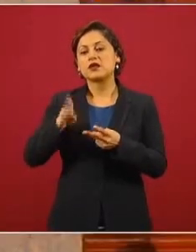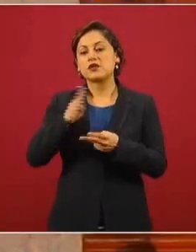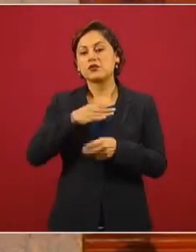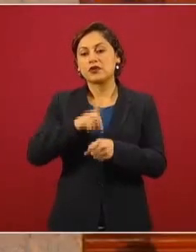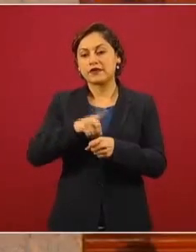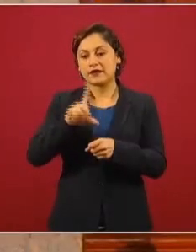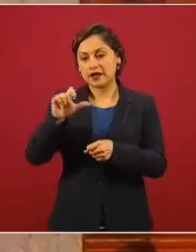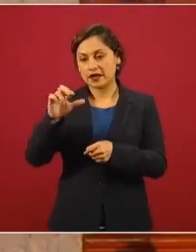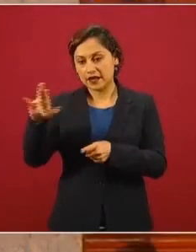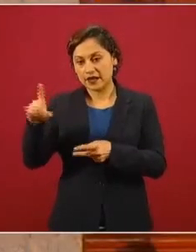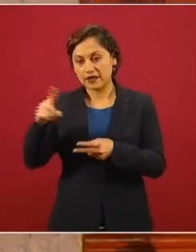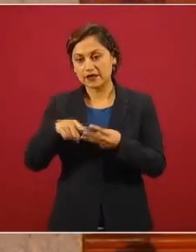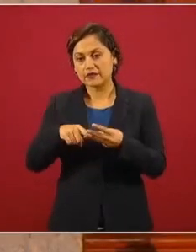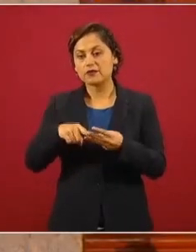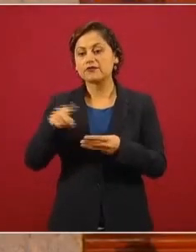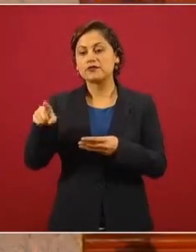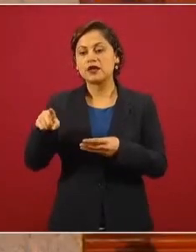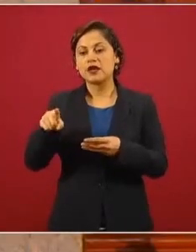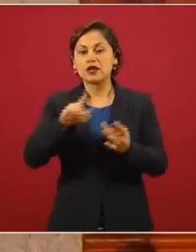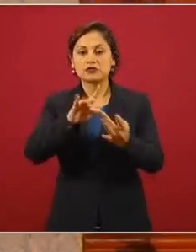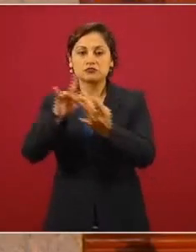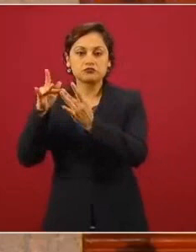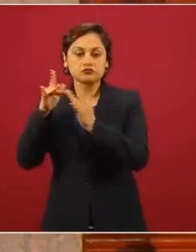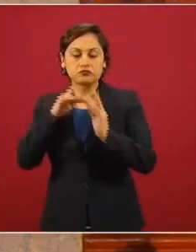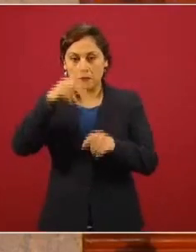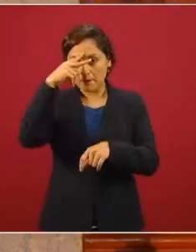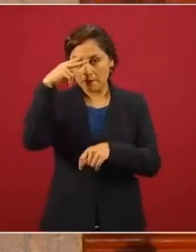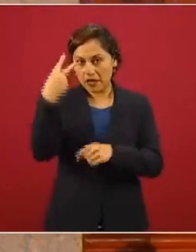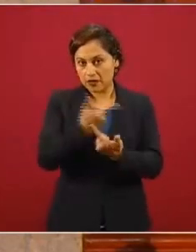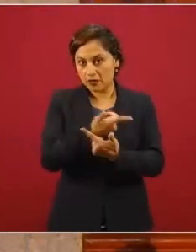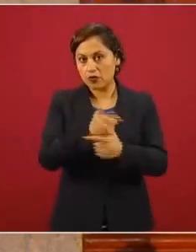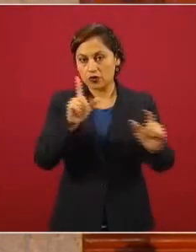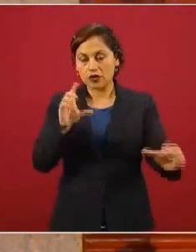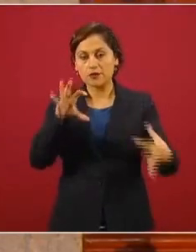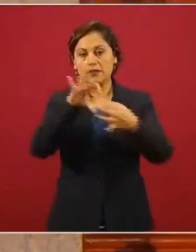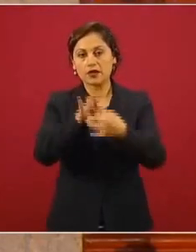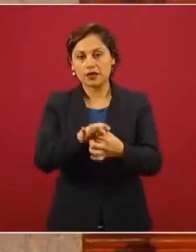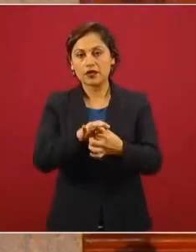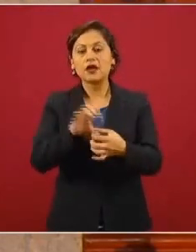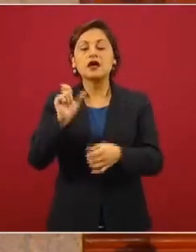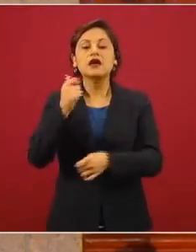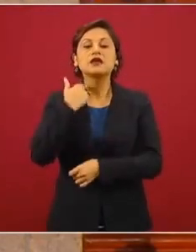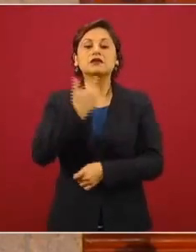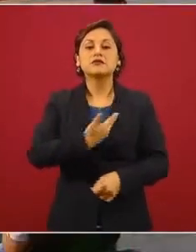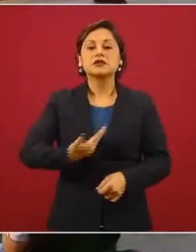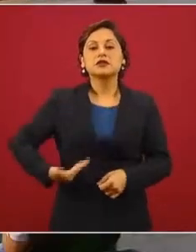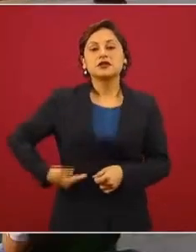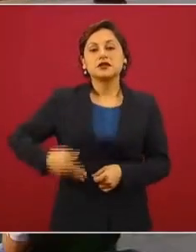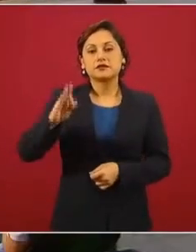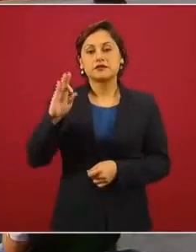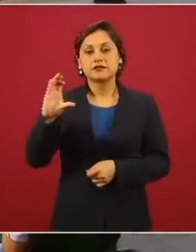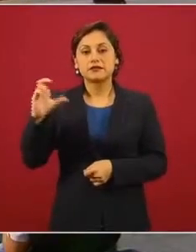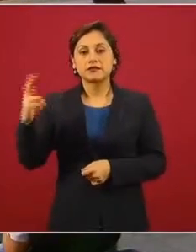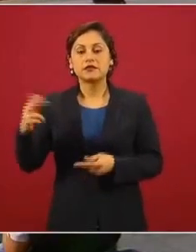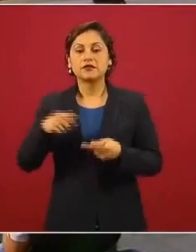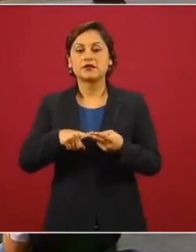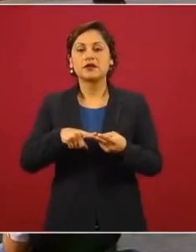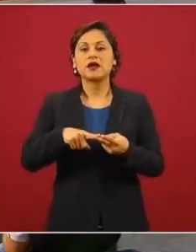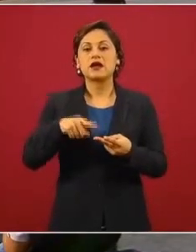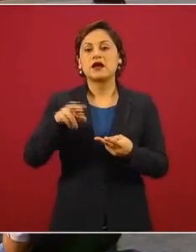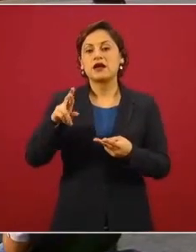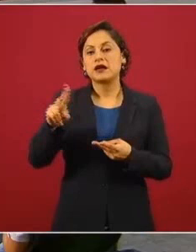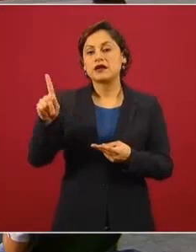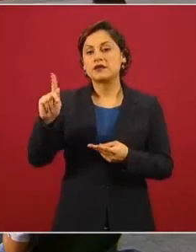Redes sociales, cuentas asociadas a México Libre, el expresidente Calderón, La R, Pan, Frena,